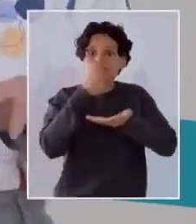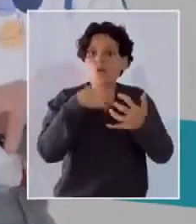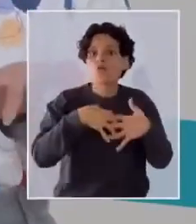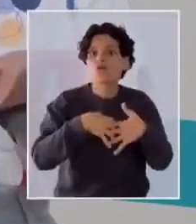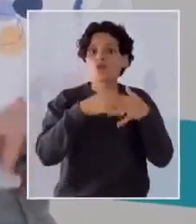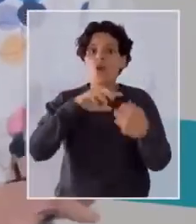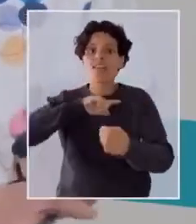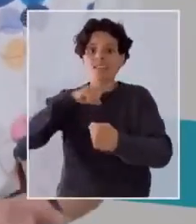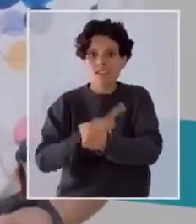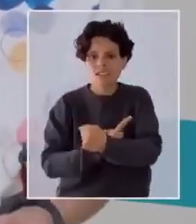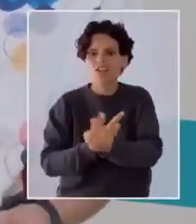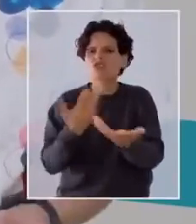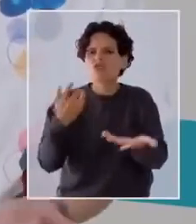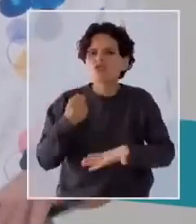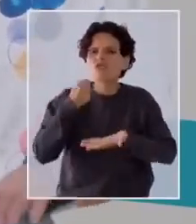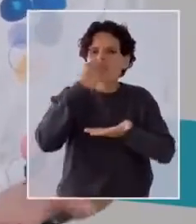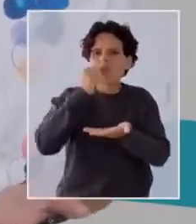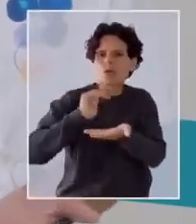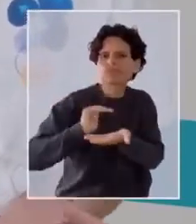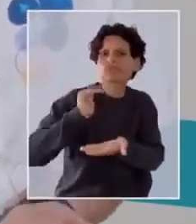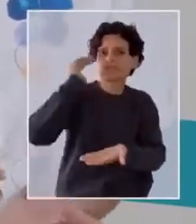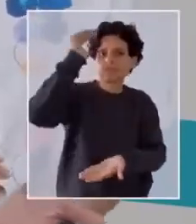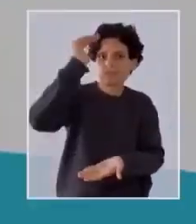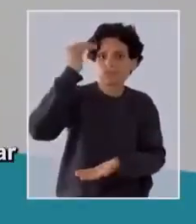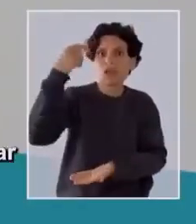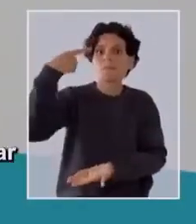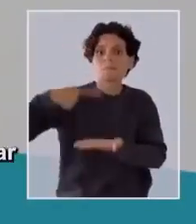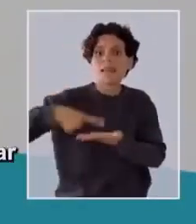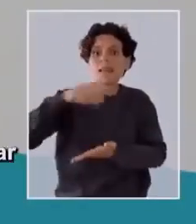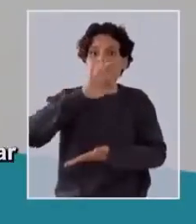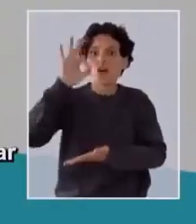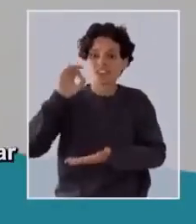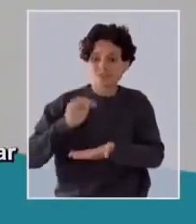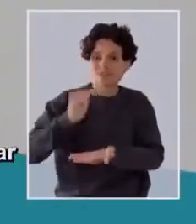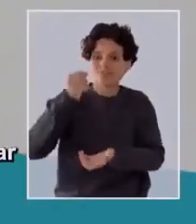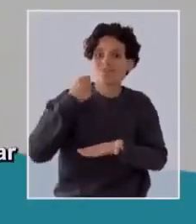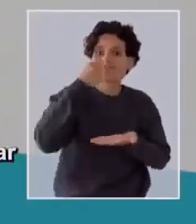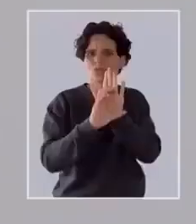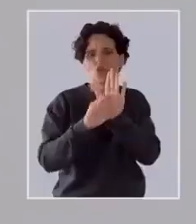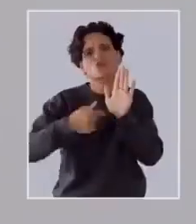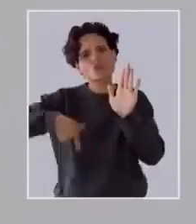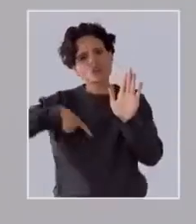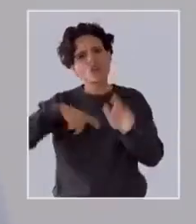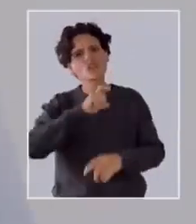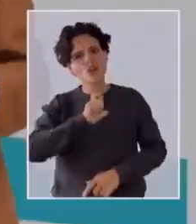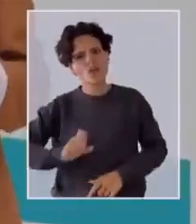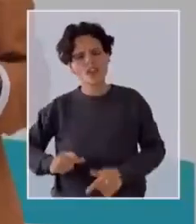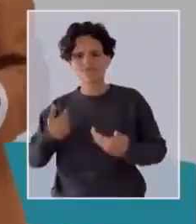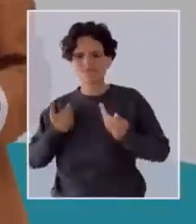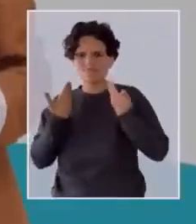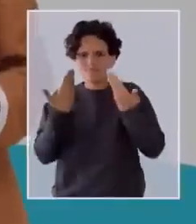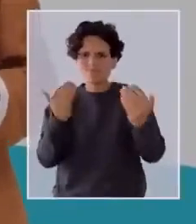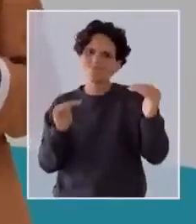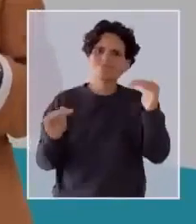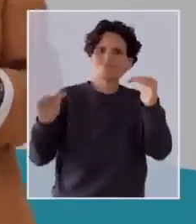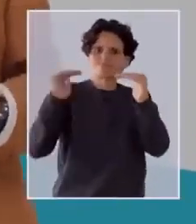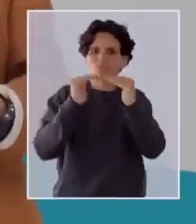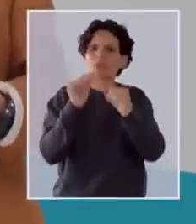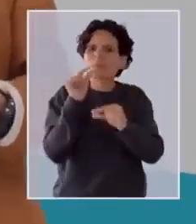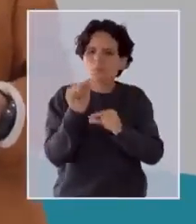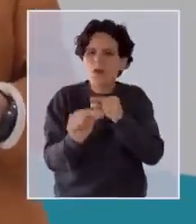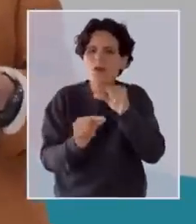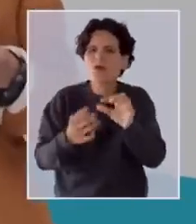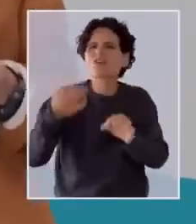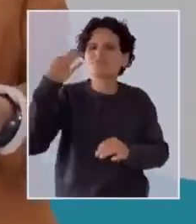al Fondo Común Municipal en más de un mil por ciento, permitiendo que todos los municipios... Estar a la altura. Paso a paso, pero